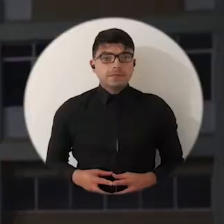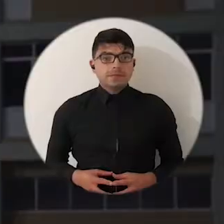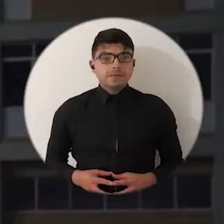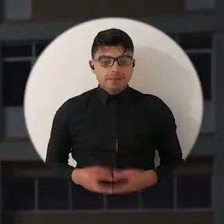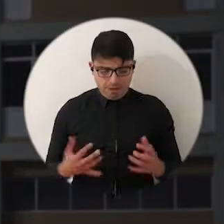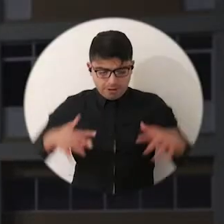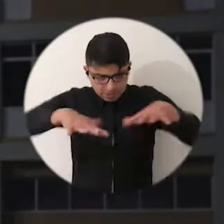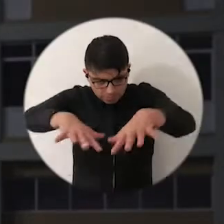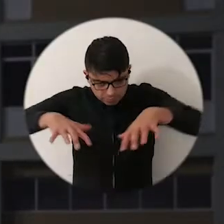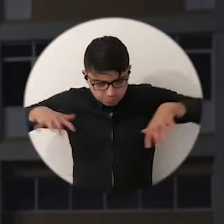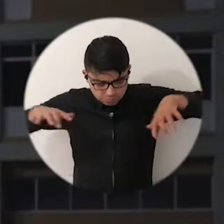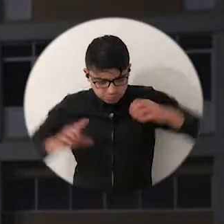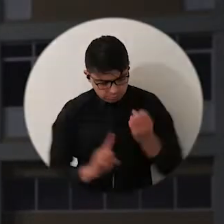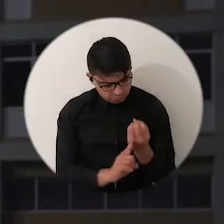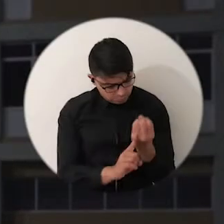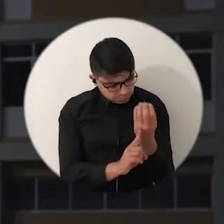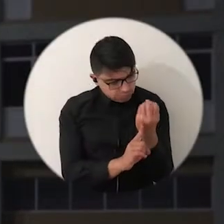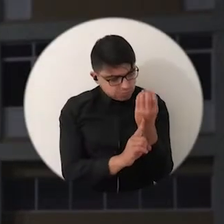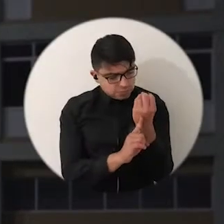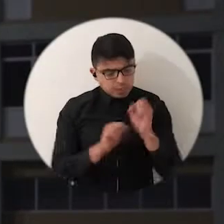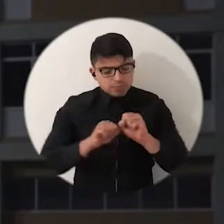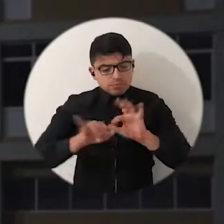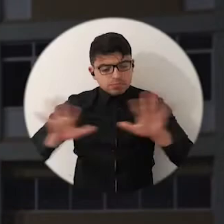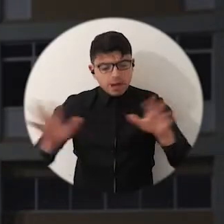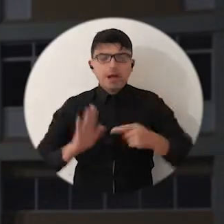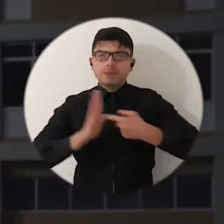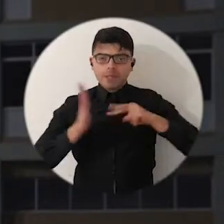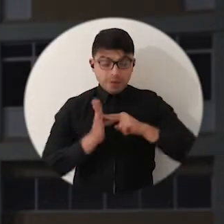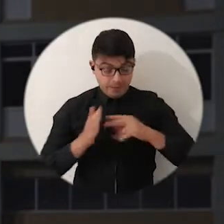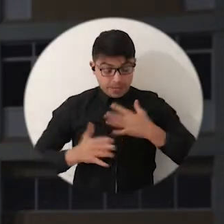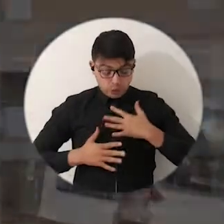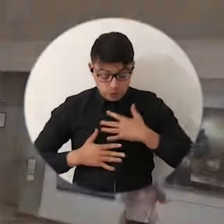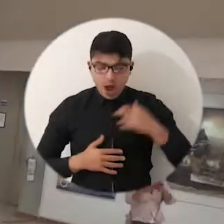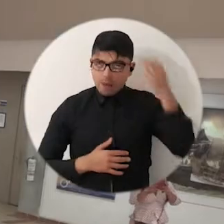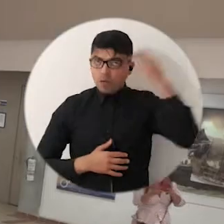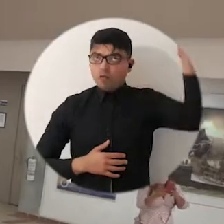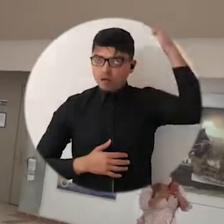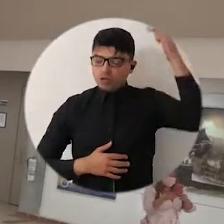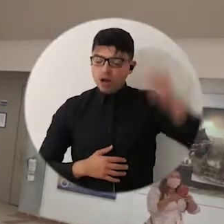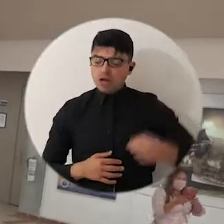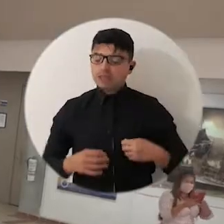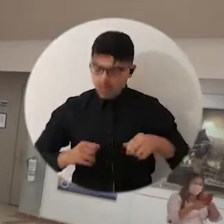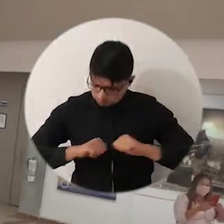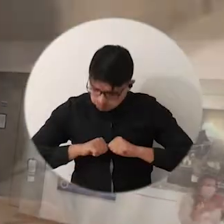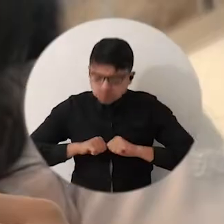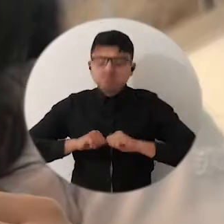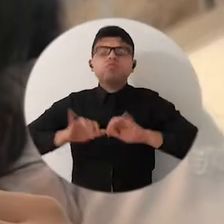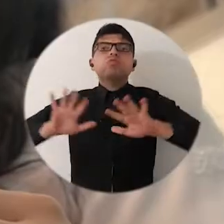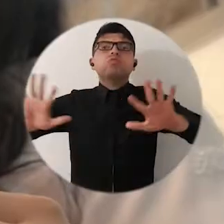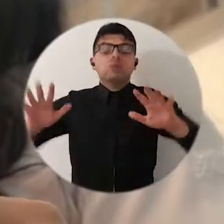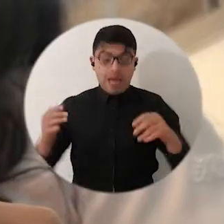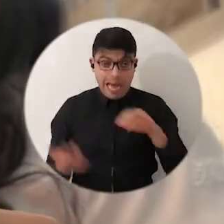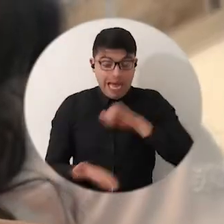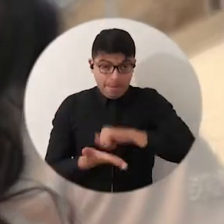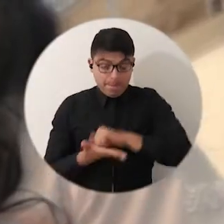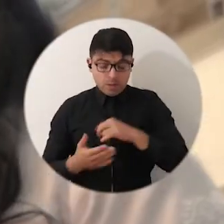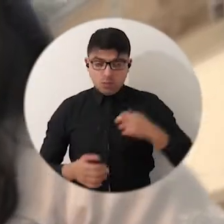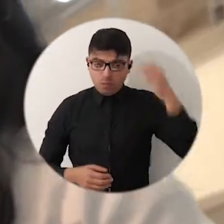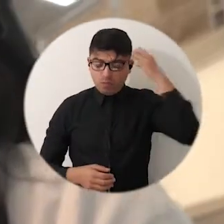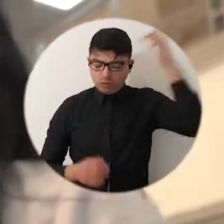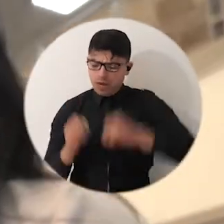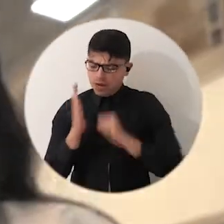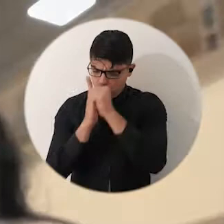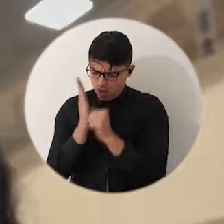Esta ceremonia de la luz para mí se representa el lanzamiento a mi carrera profesional, el programa de enfermería, me ha enseñado todas las bases